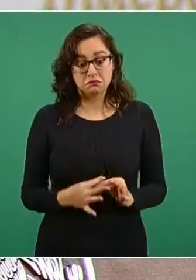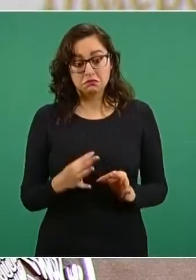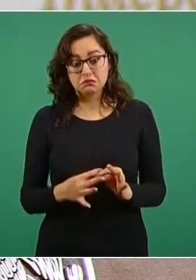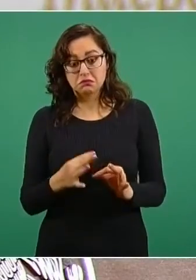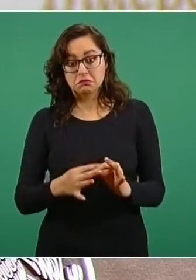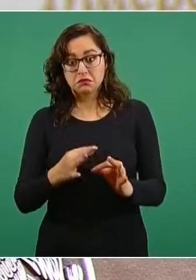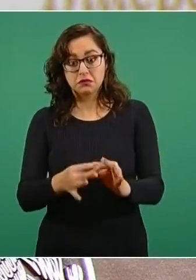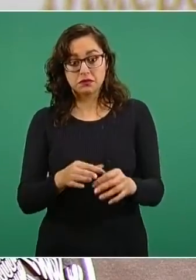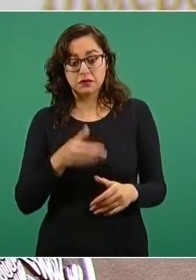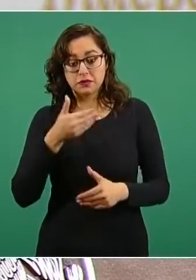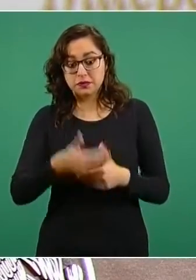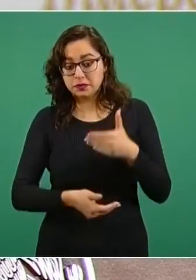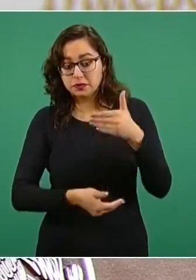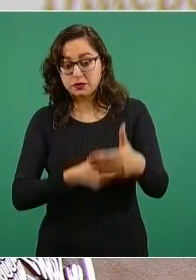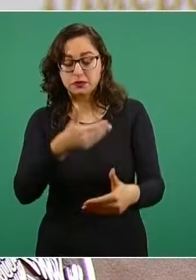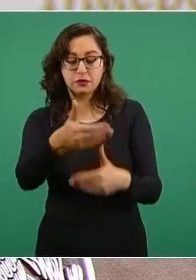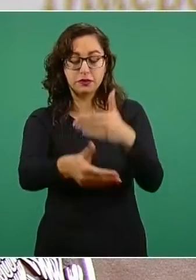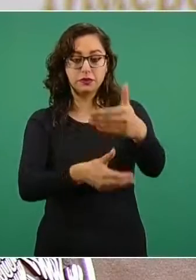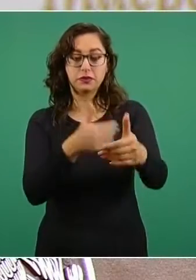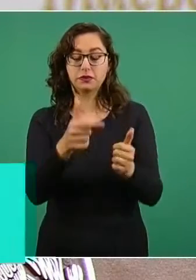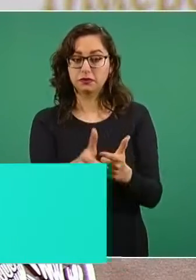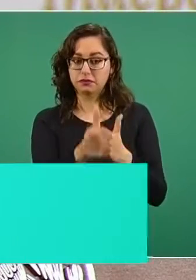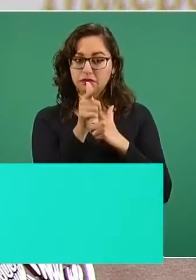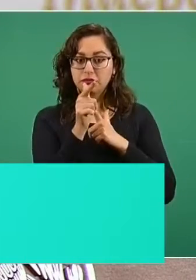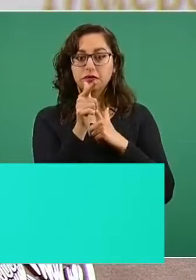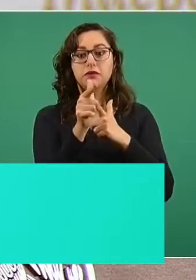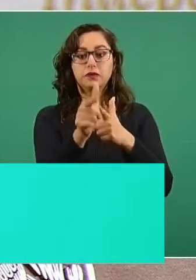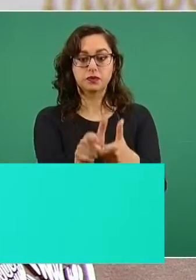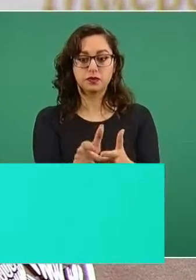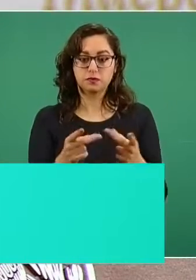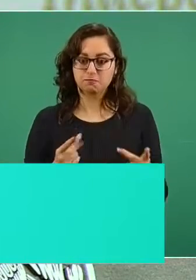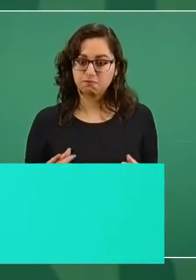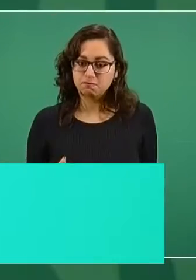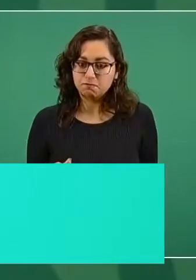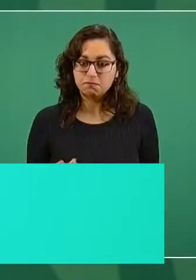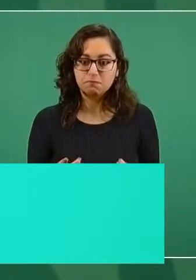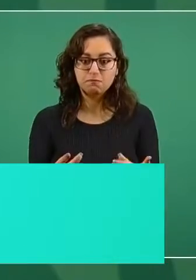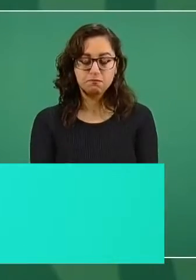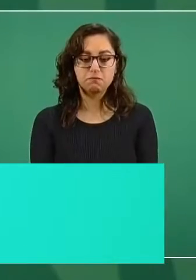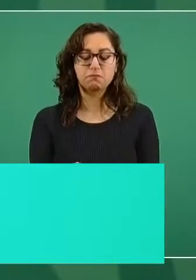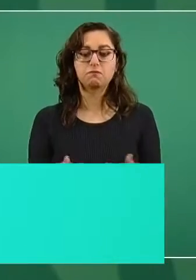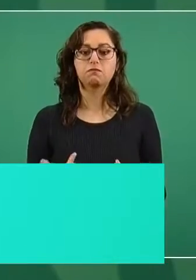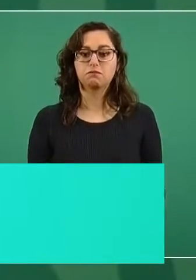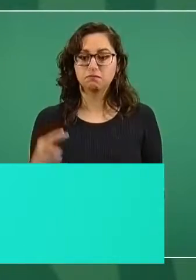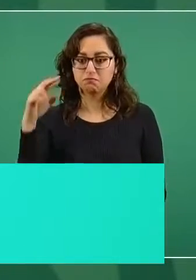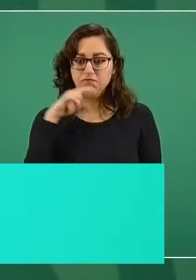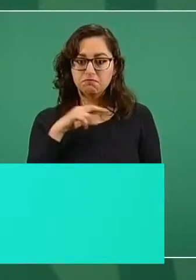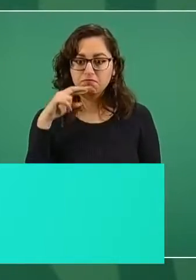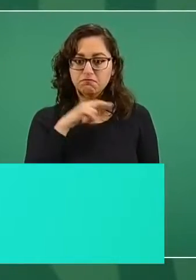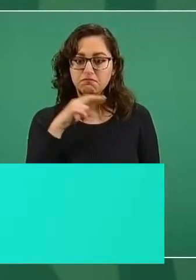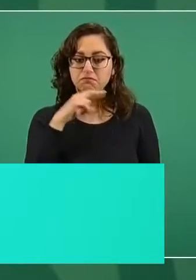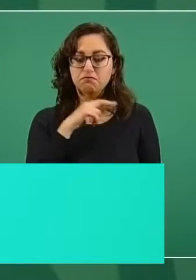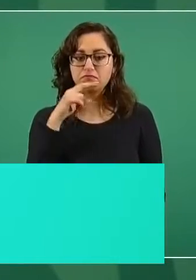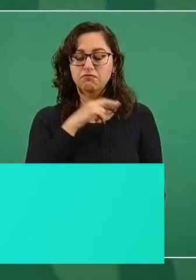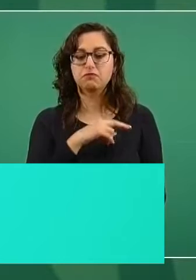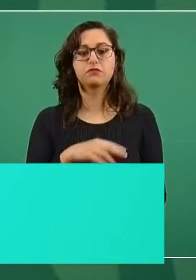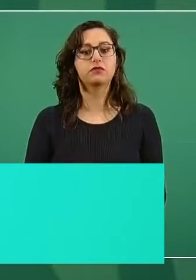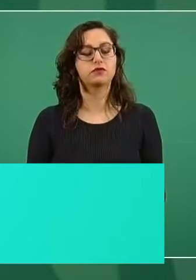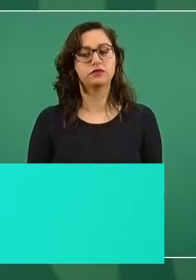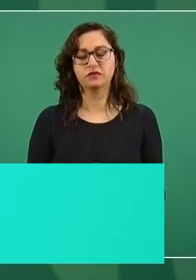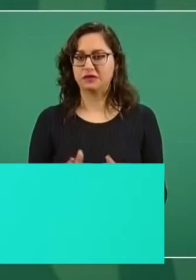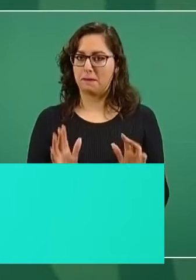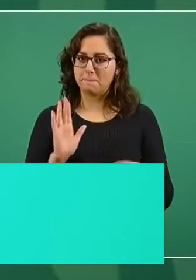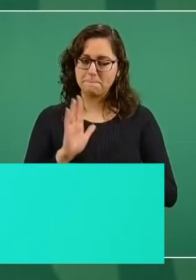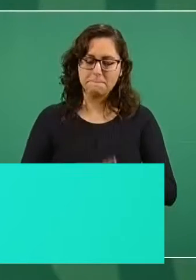Si nos seguimos aplicando, si nos apuramos, pronto vamos